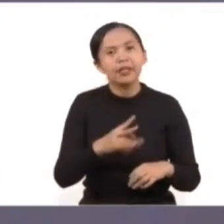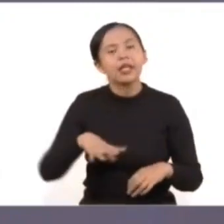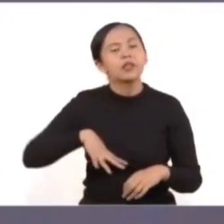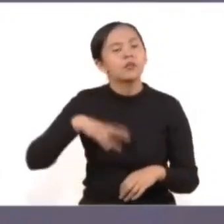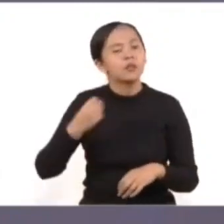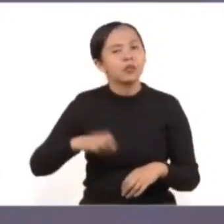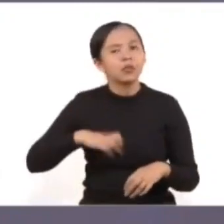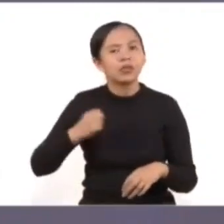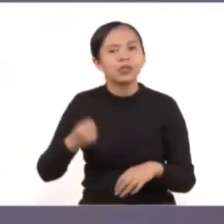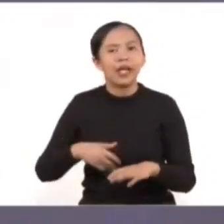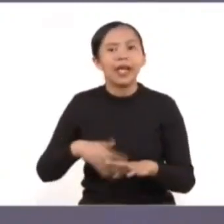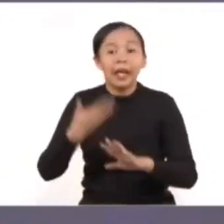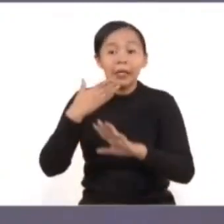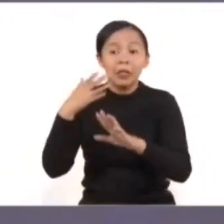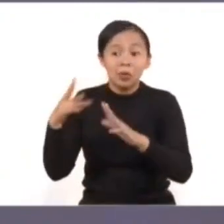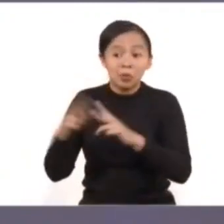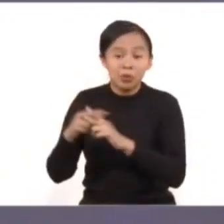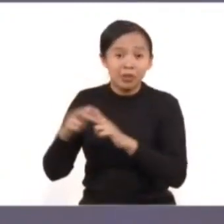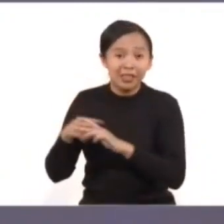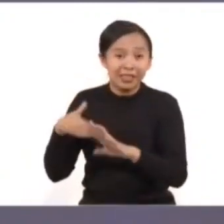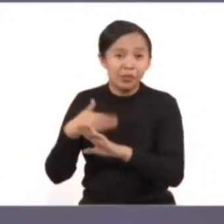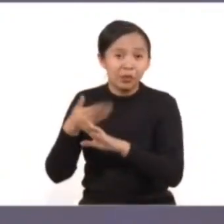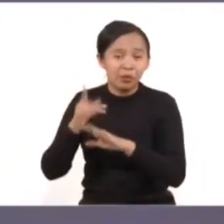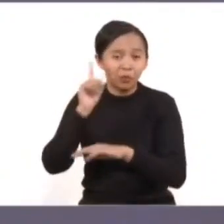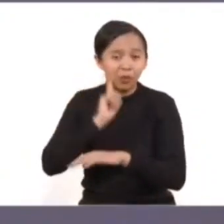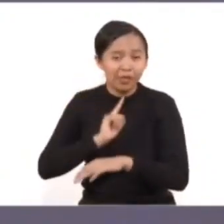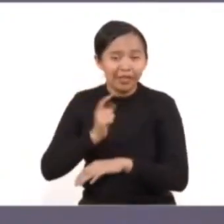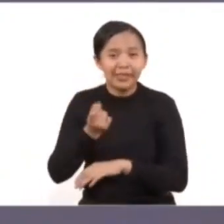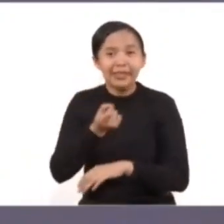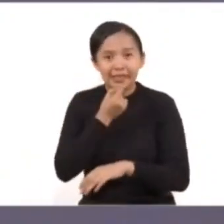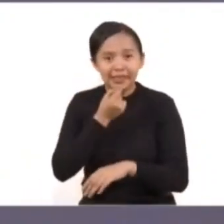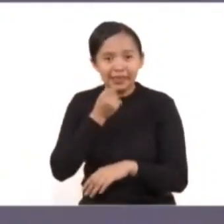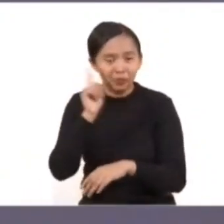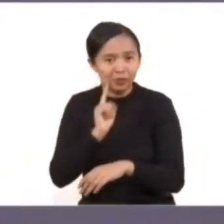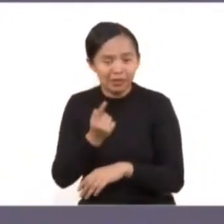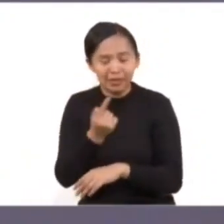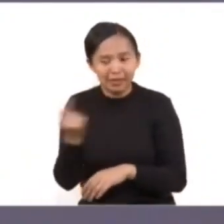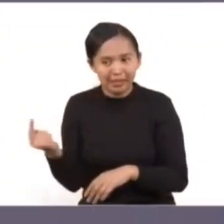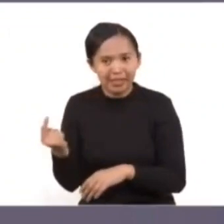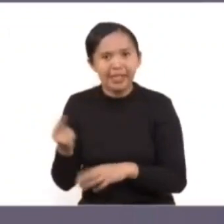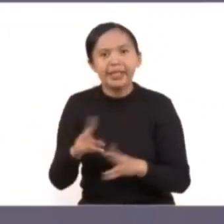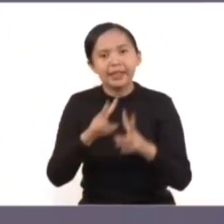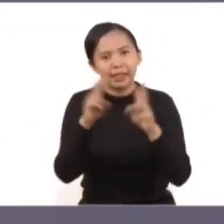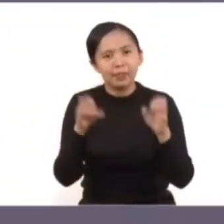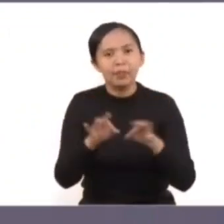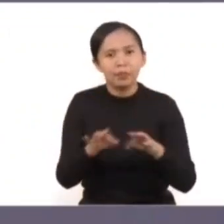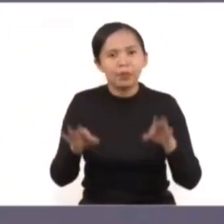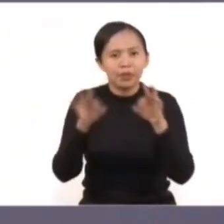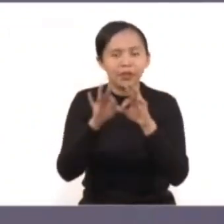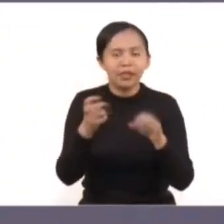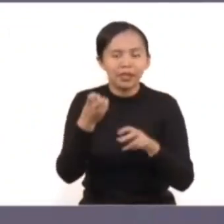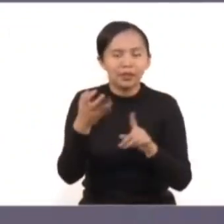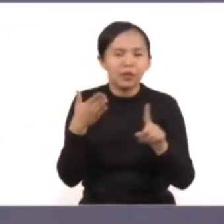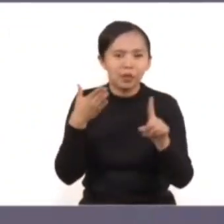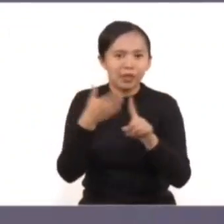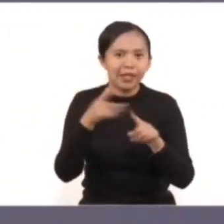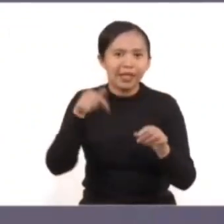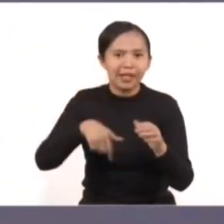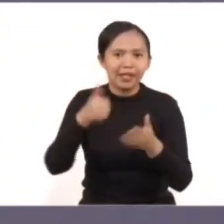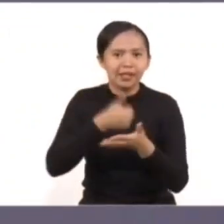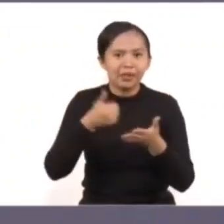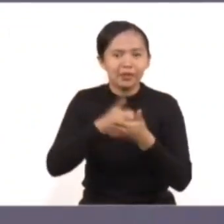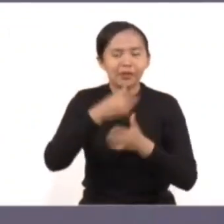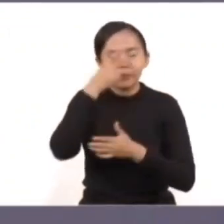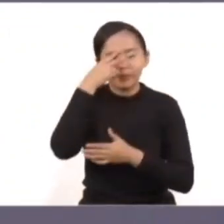la violencia en contra de las mujeres y niñas como uno de los temas más importantes y prioritarios para la Ciudad de